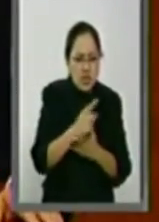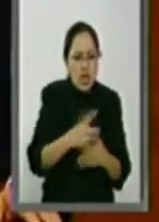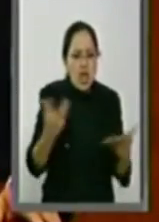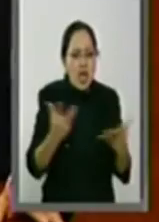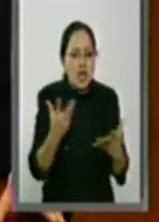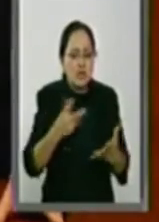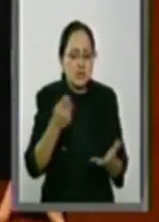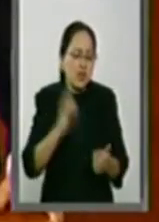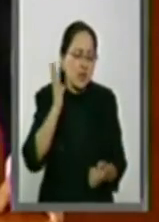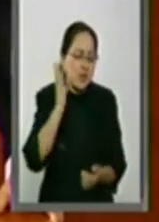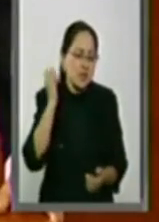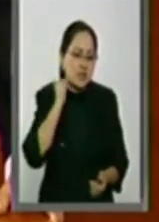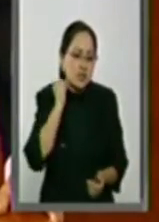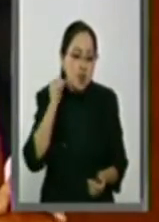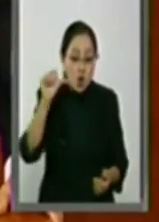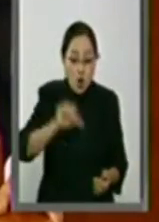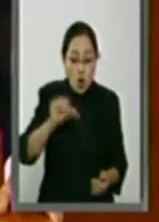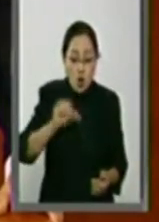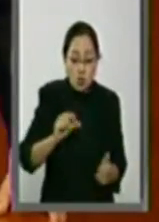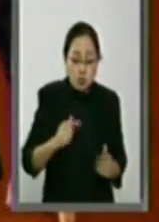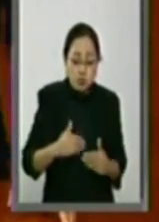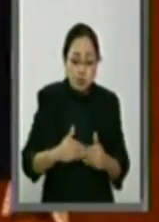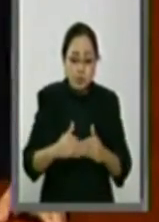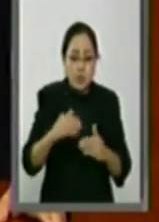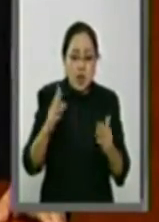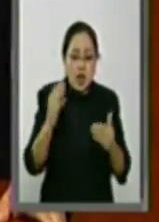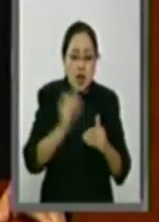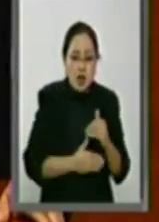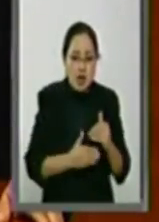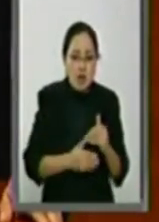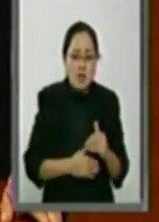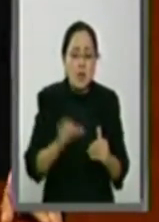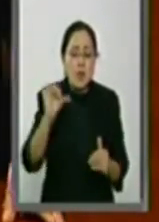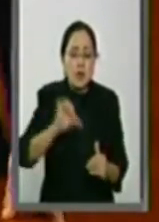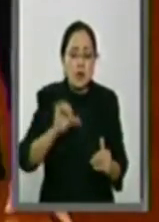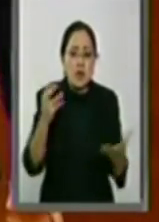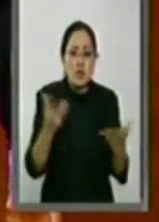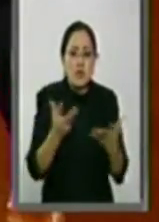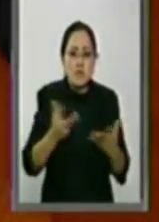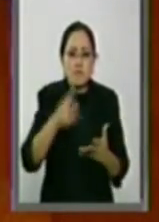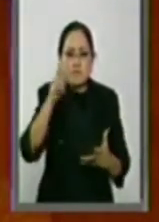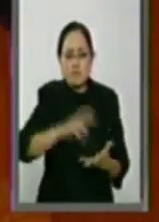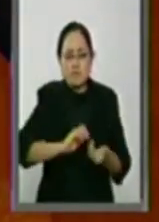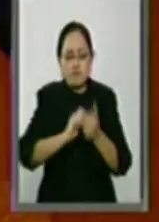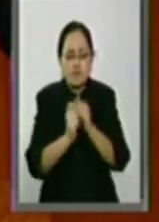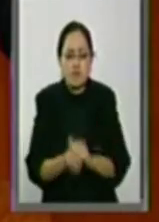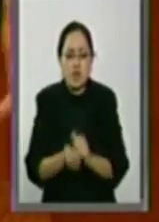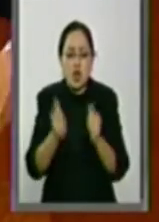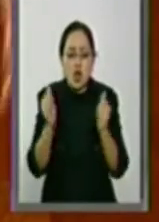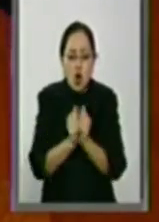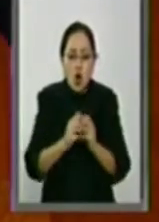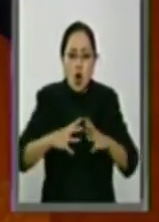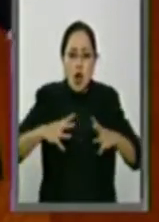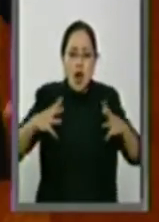Legislativo. Y estamos culminando. Hoy le estamos haciendo una realidad con una enorme